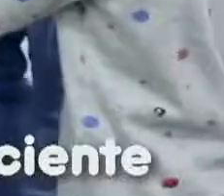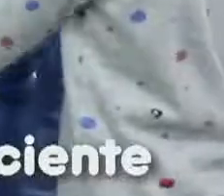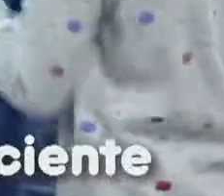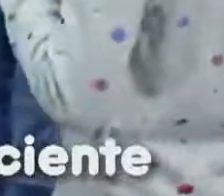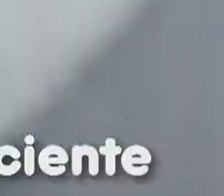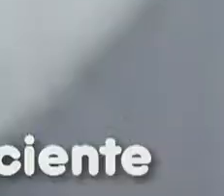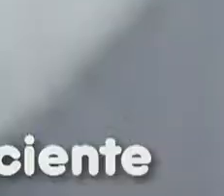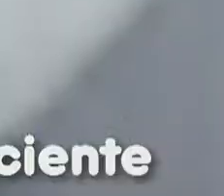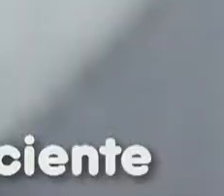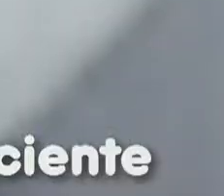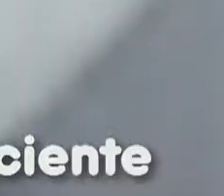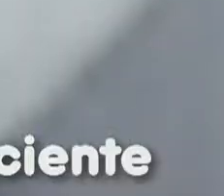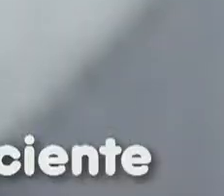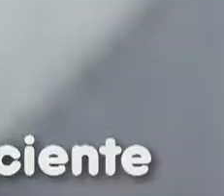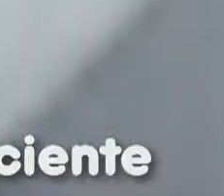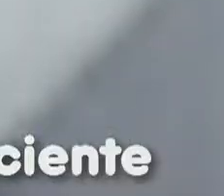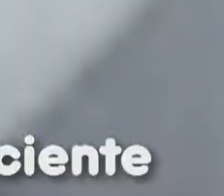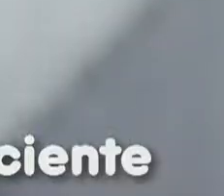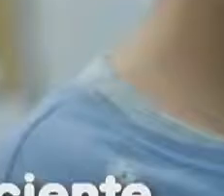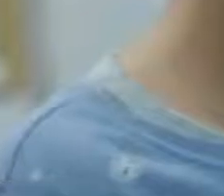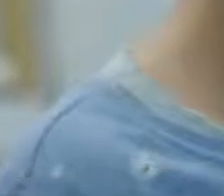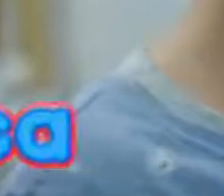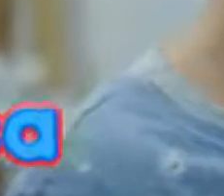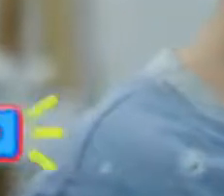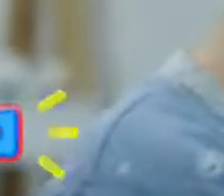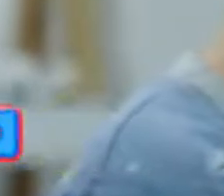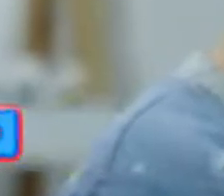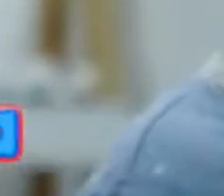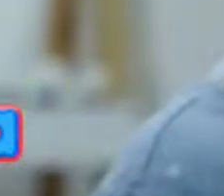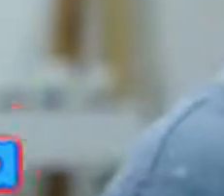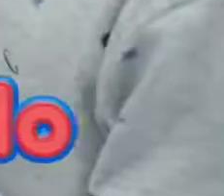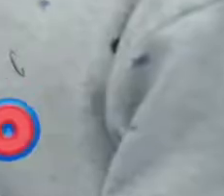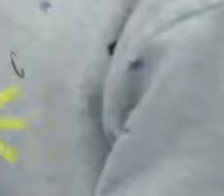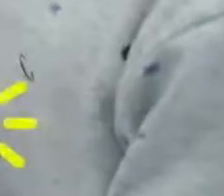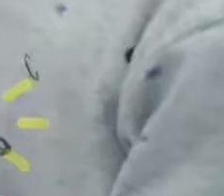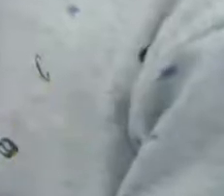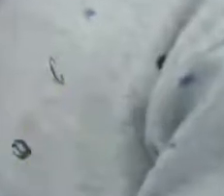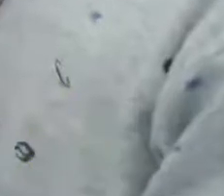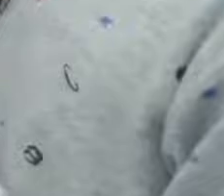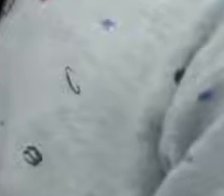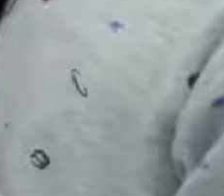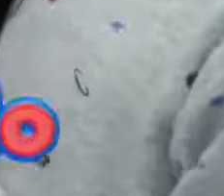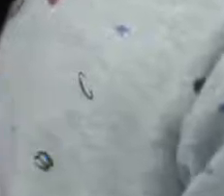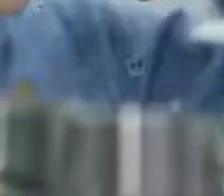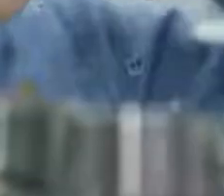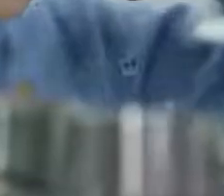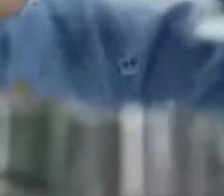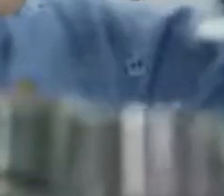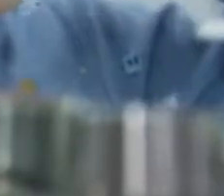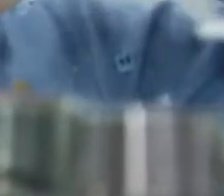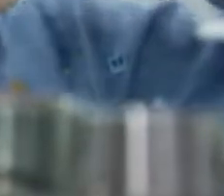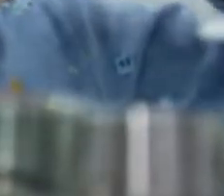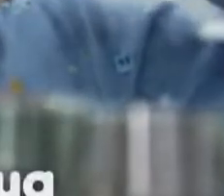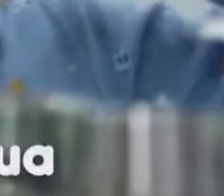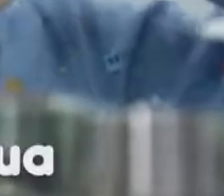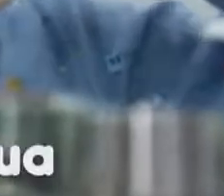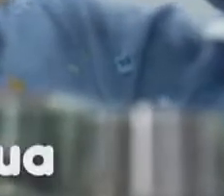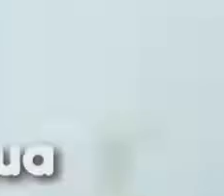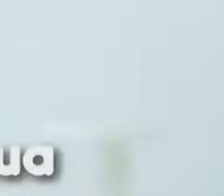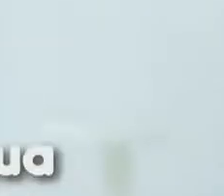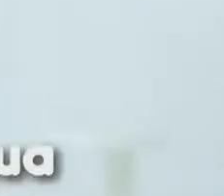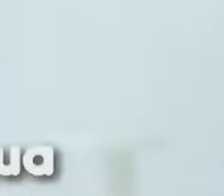un vaso. Con esa cantidad de agua es suficiente para enjuagarte la boca y también enjuagar tu cepillo. De esa manera